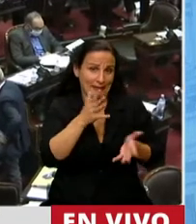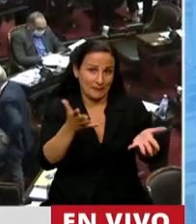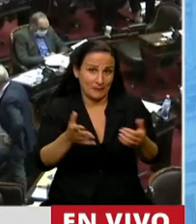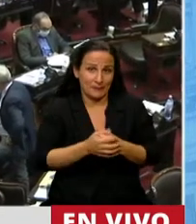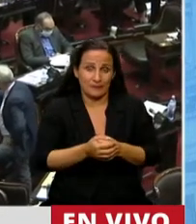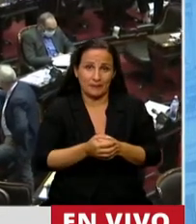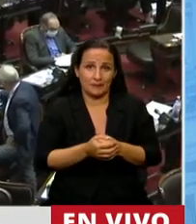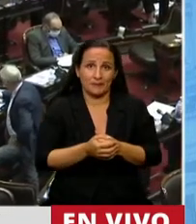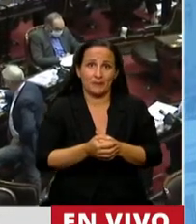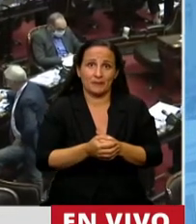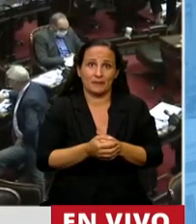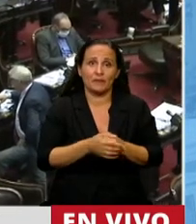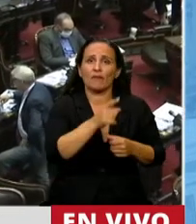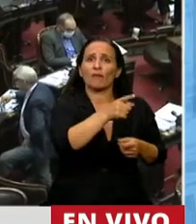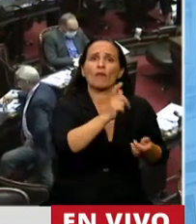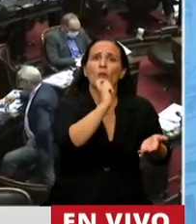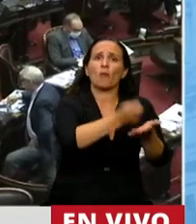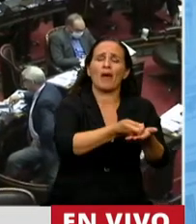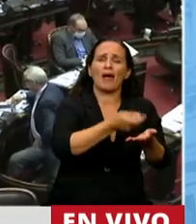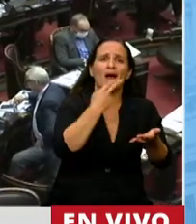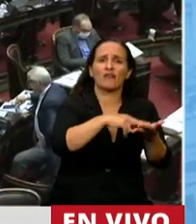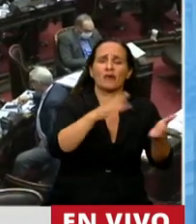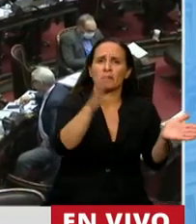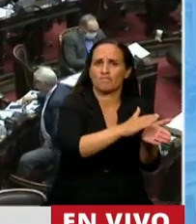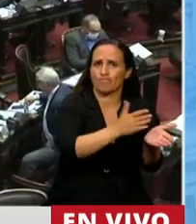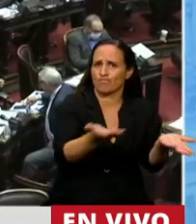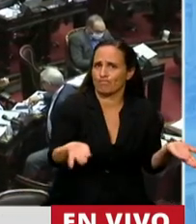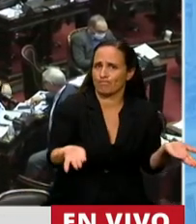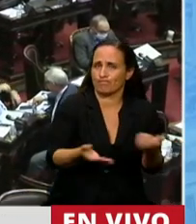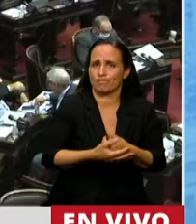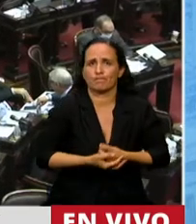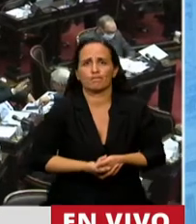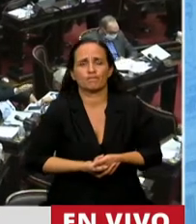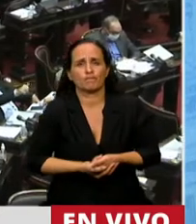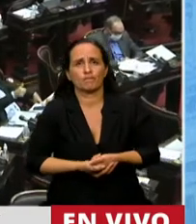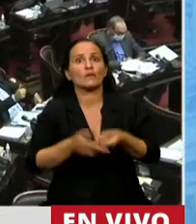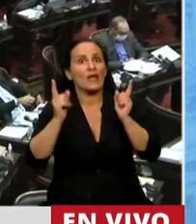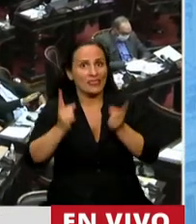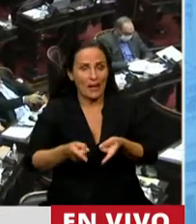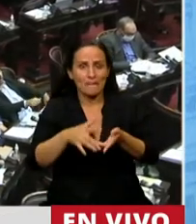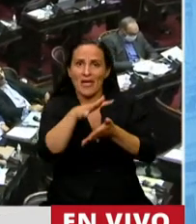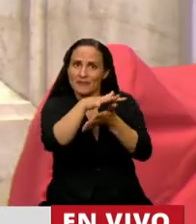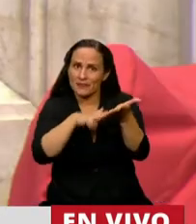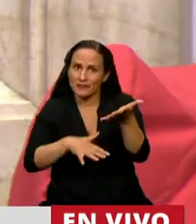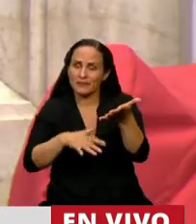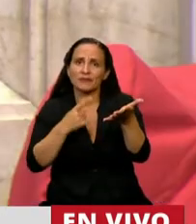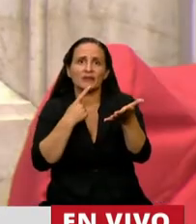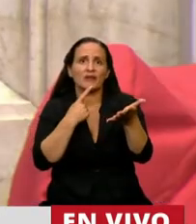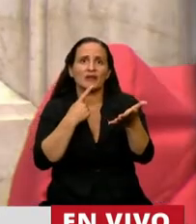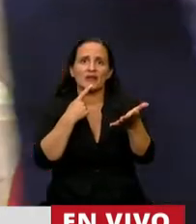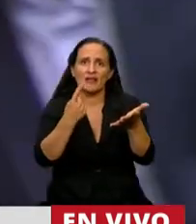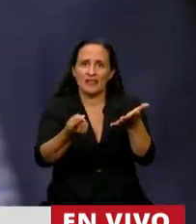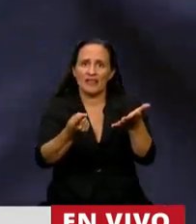eximir el pago de bienes personales. También plantea la posibilidad